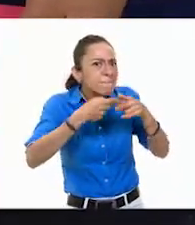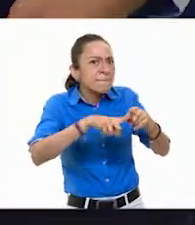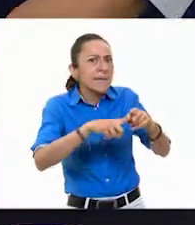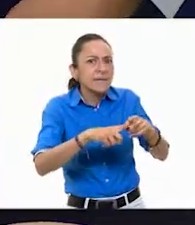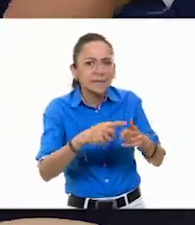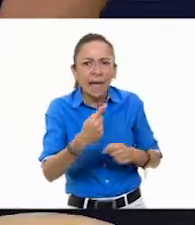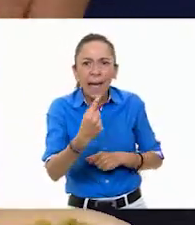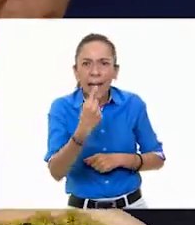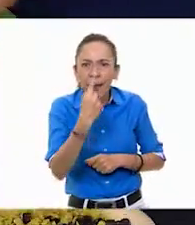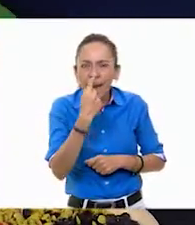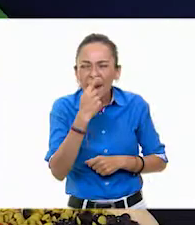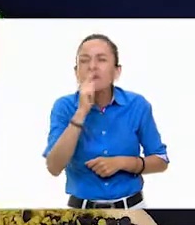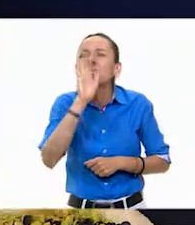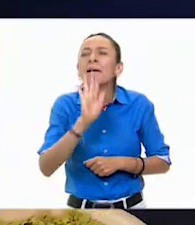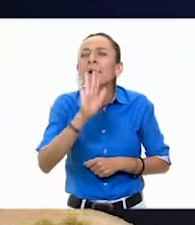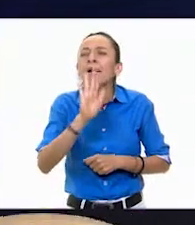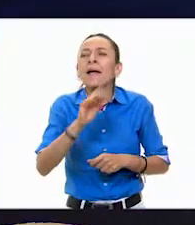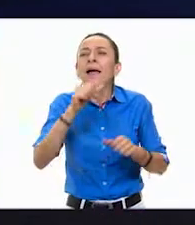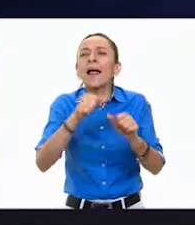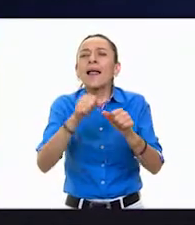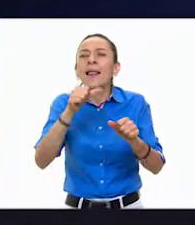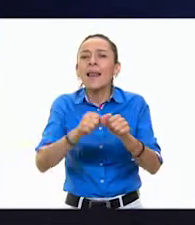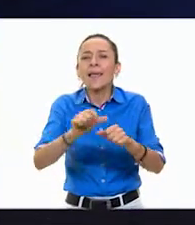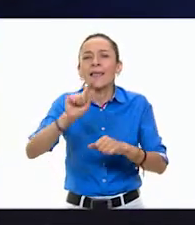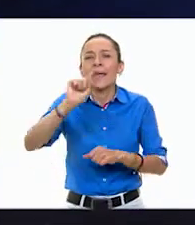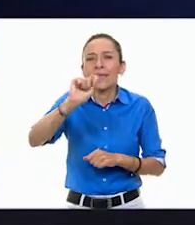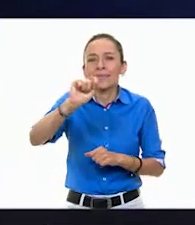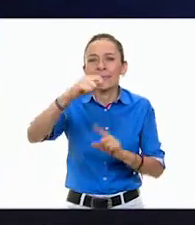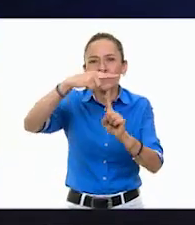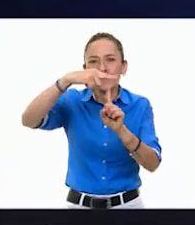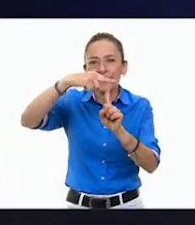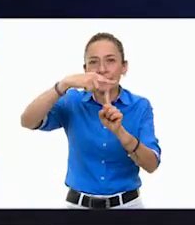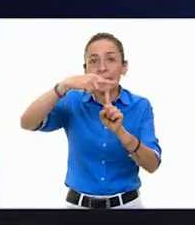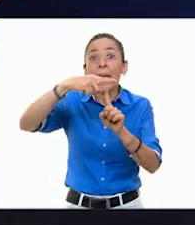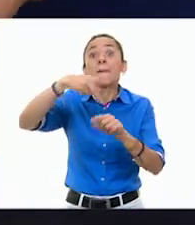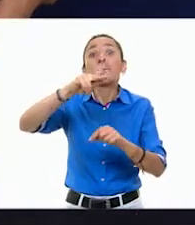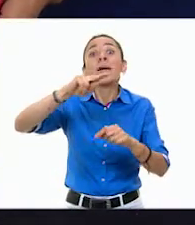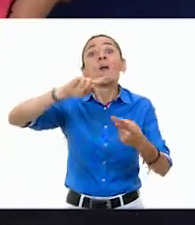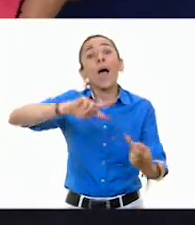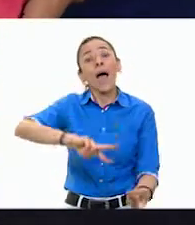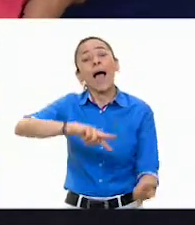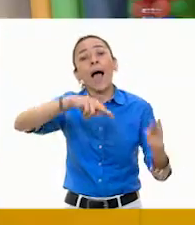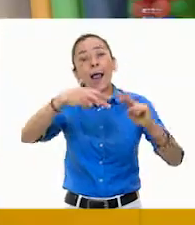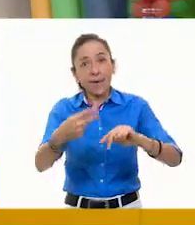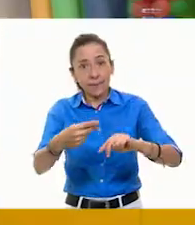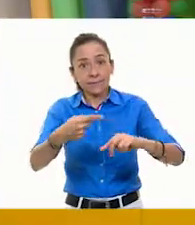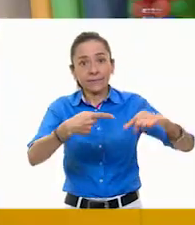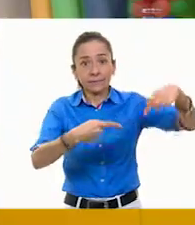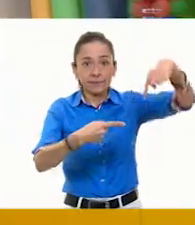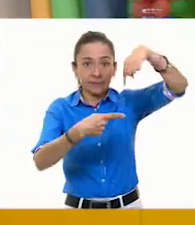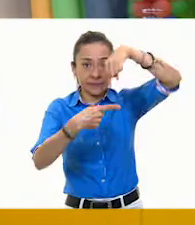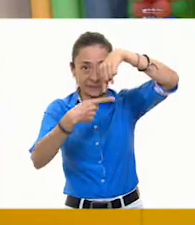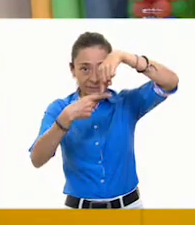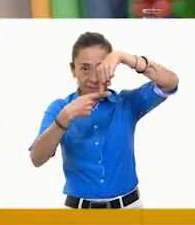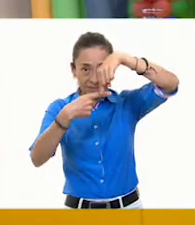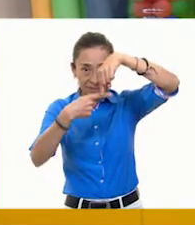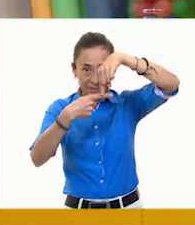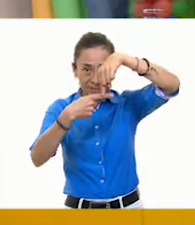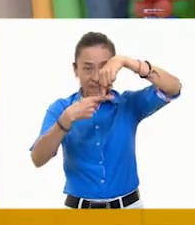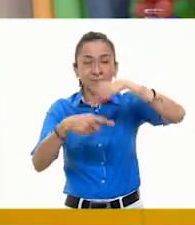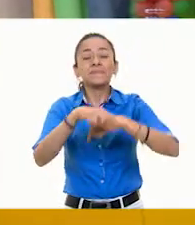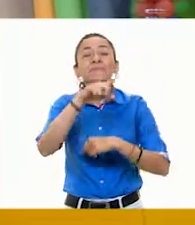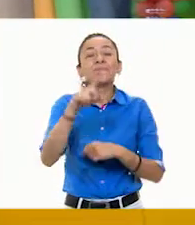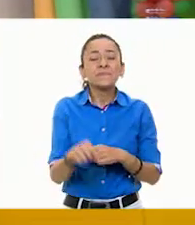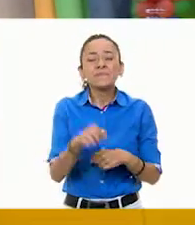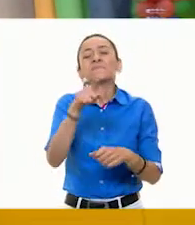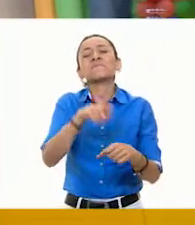T invertida, con estos, con las lentejas, ya con color, un color amarillo. Y podemos